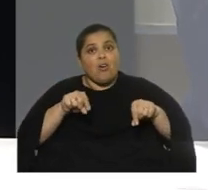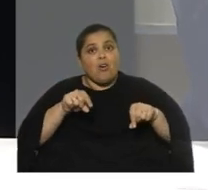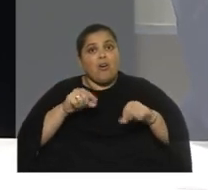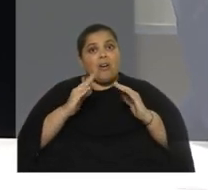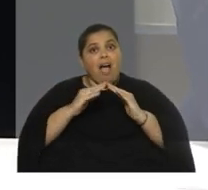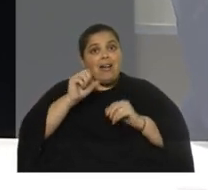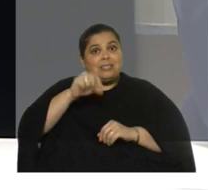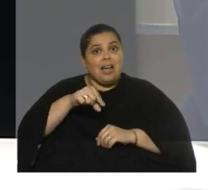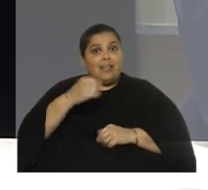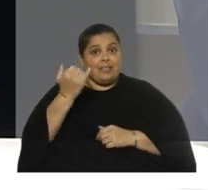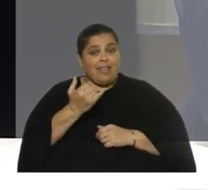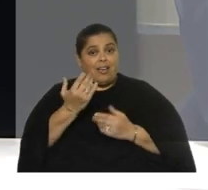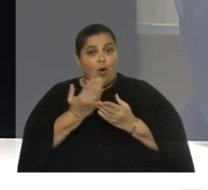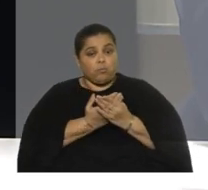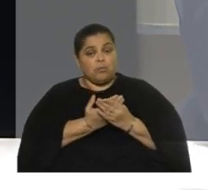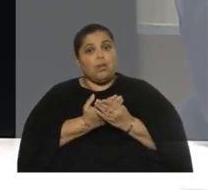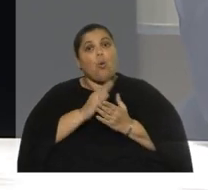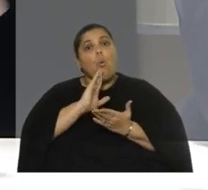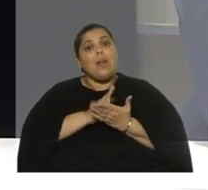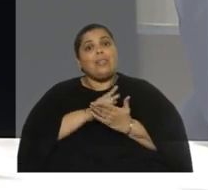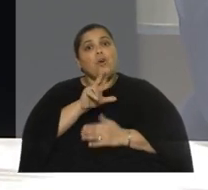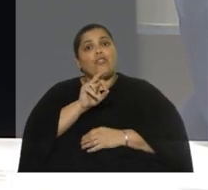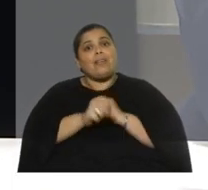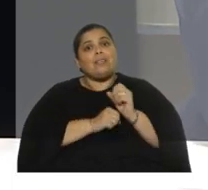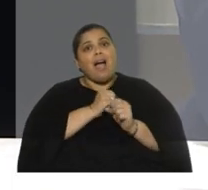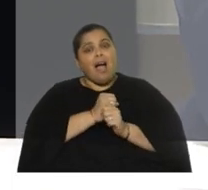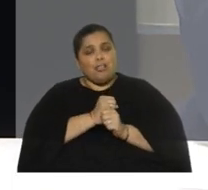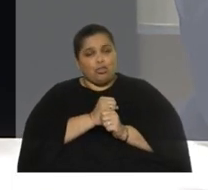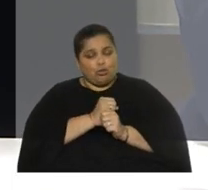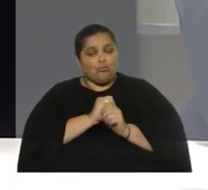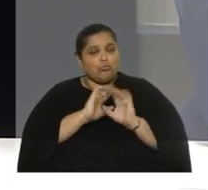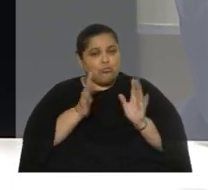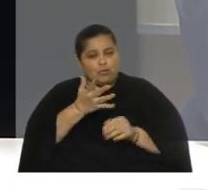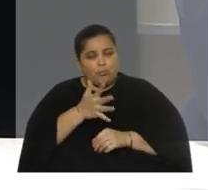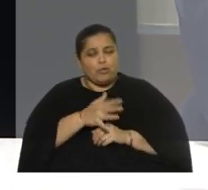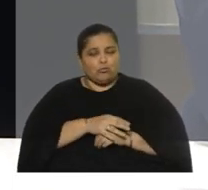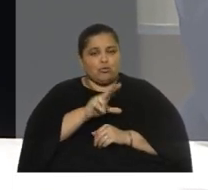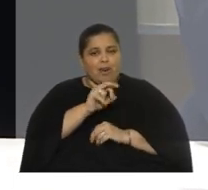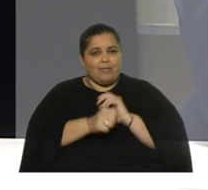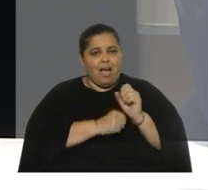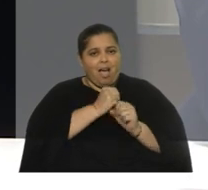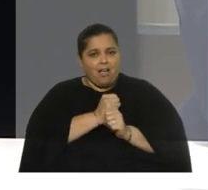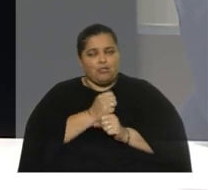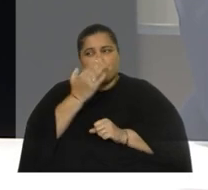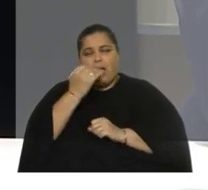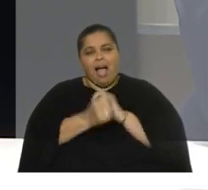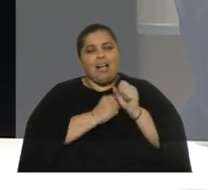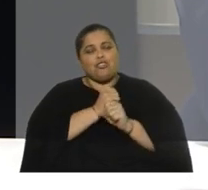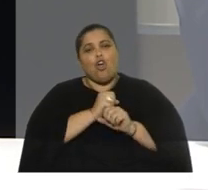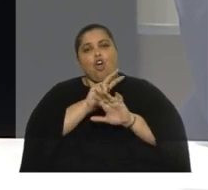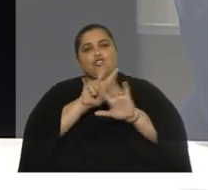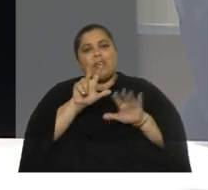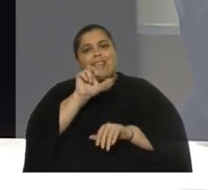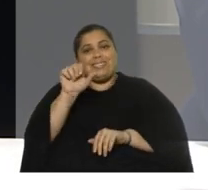y tengo los últimos 30 años no quiero equivocarme los años porque hace tiempo que no lo miro pero era una cosa así en el 86 la